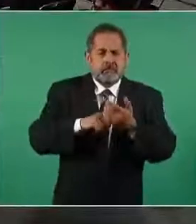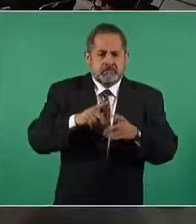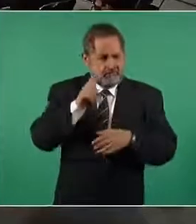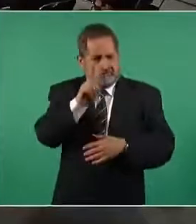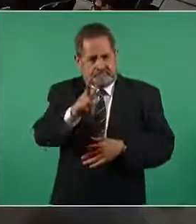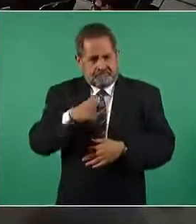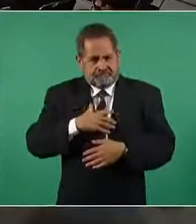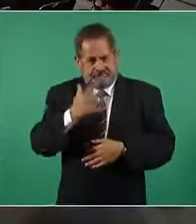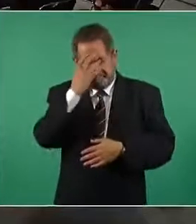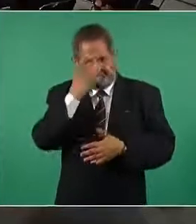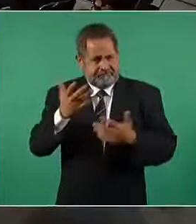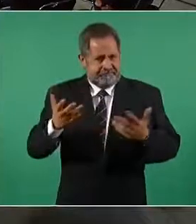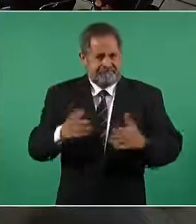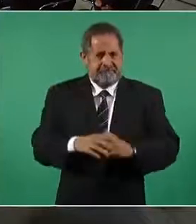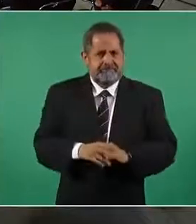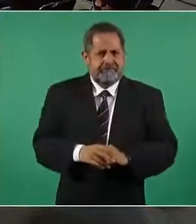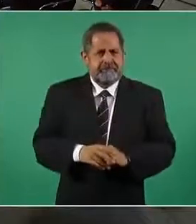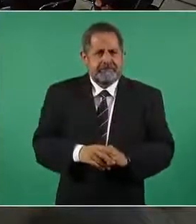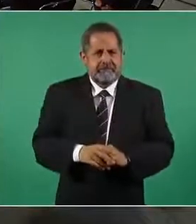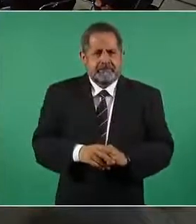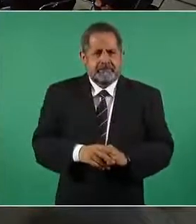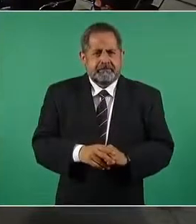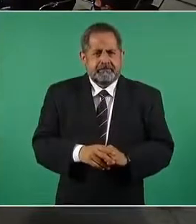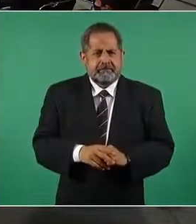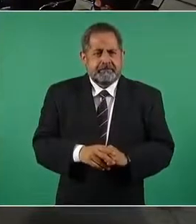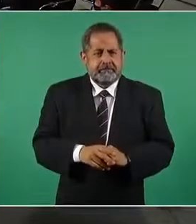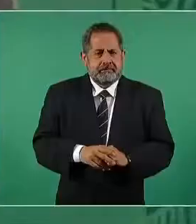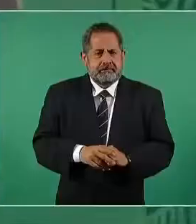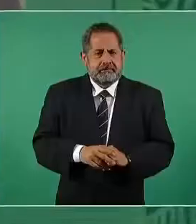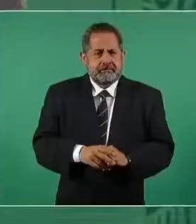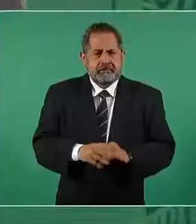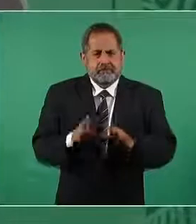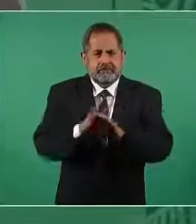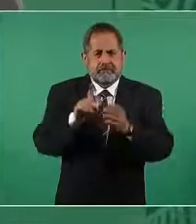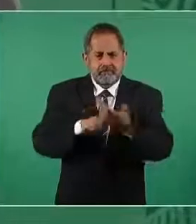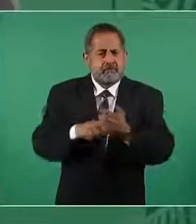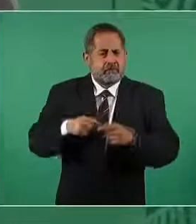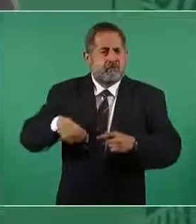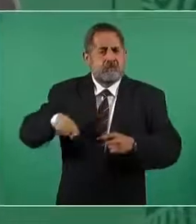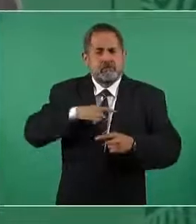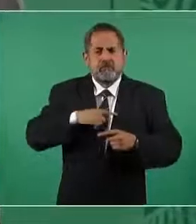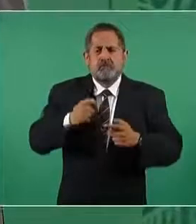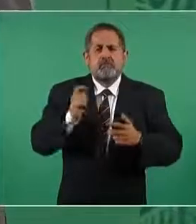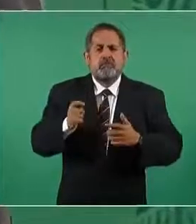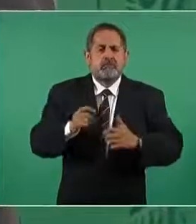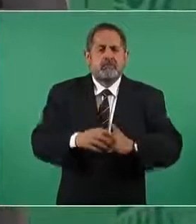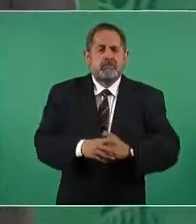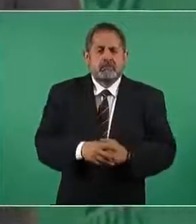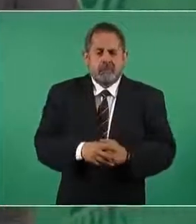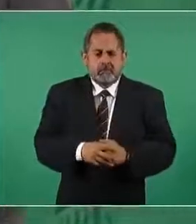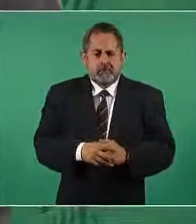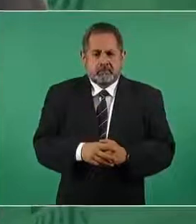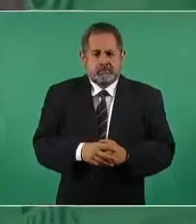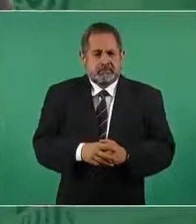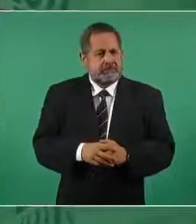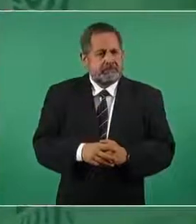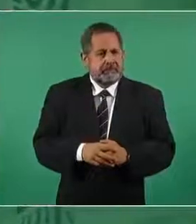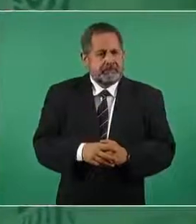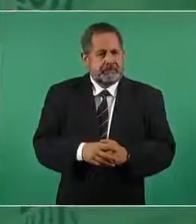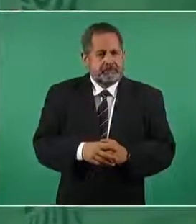aún cuando estemos hablando lo que